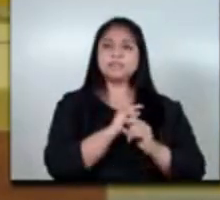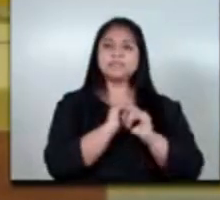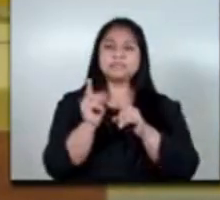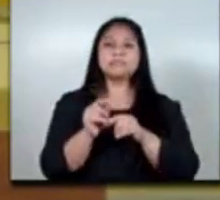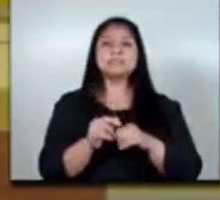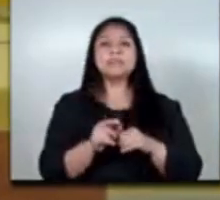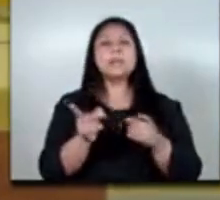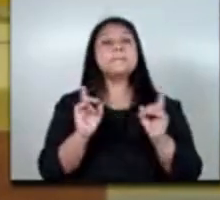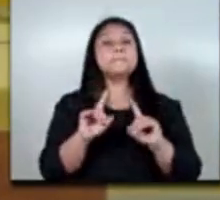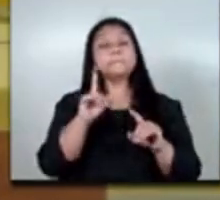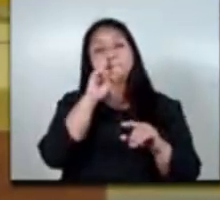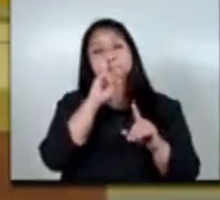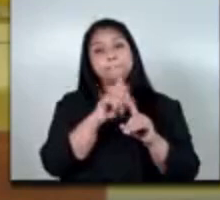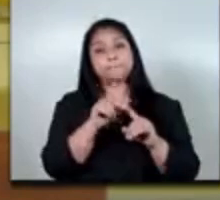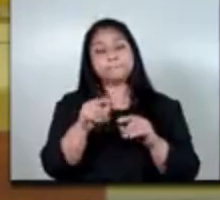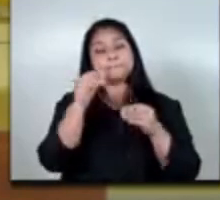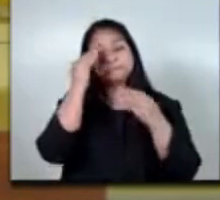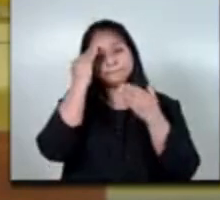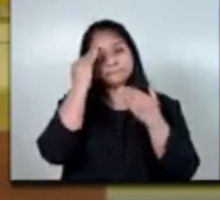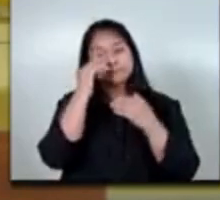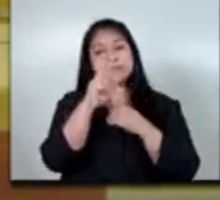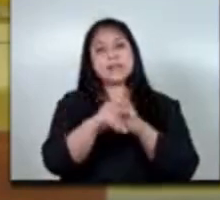pero sobre todo muchas gracias Rafa